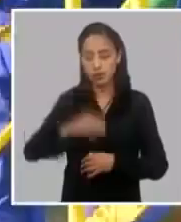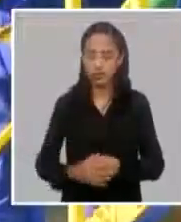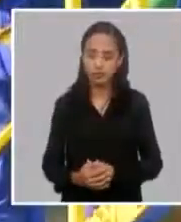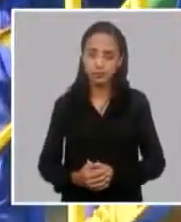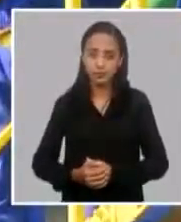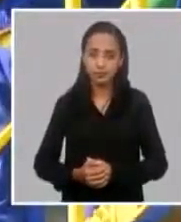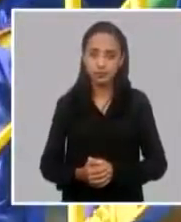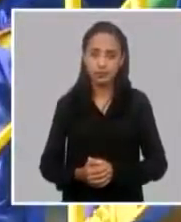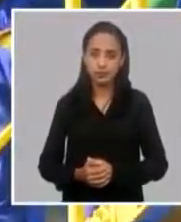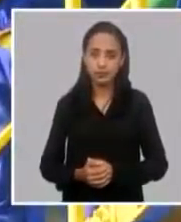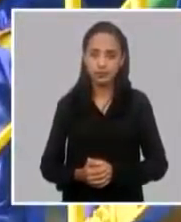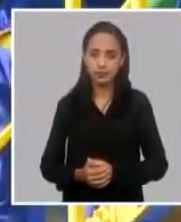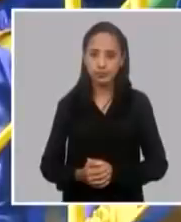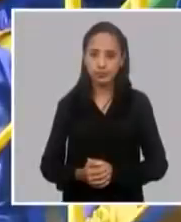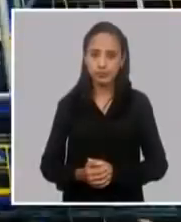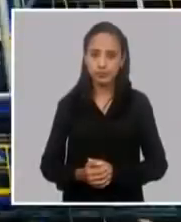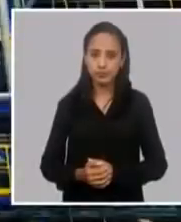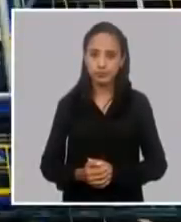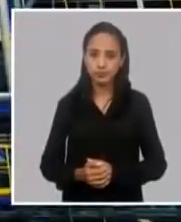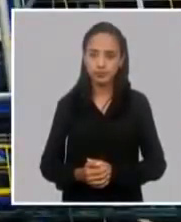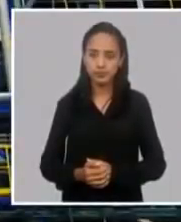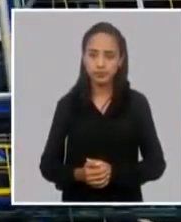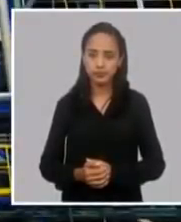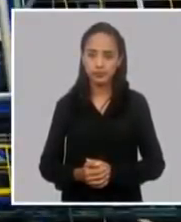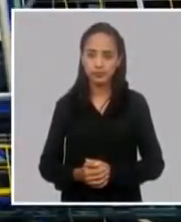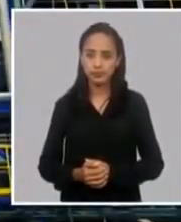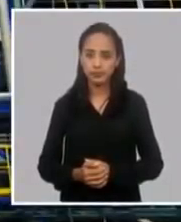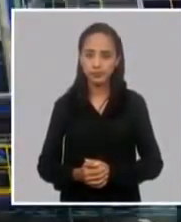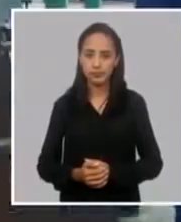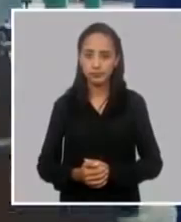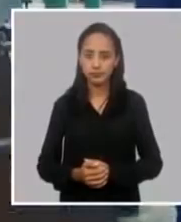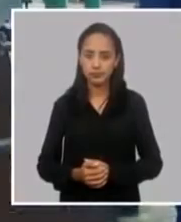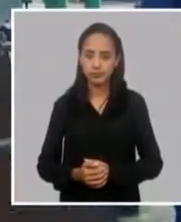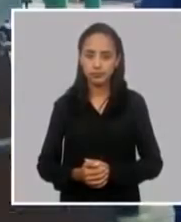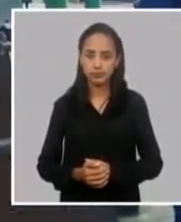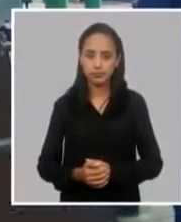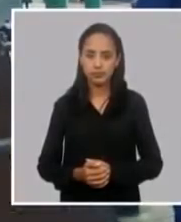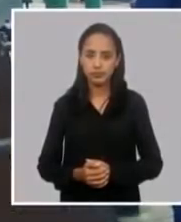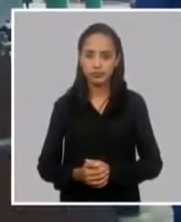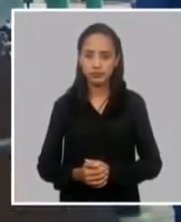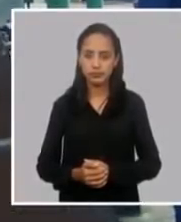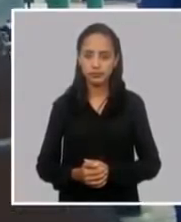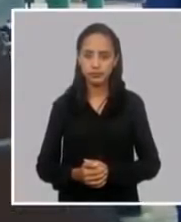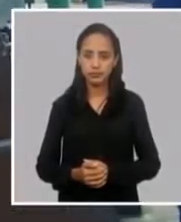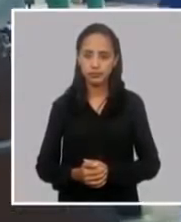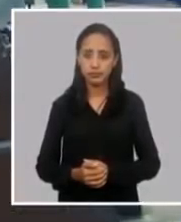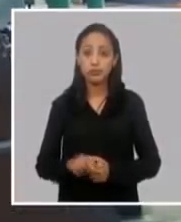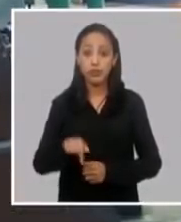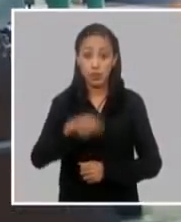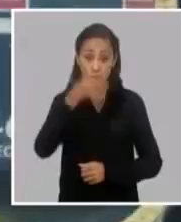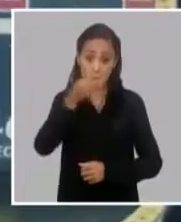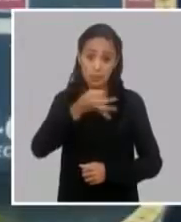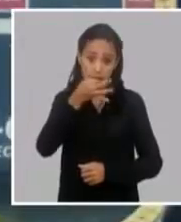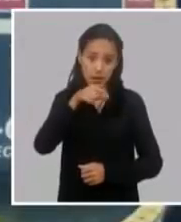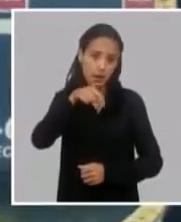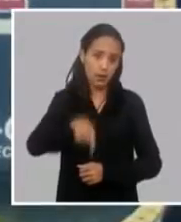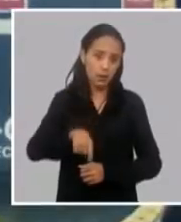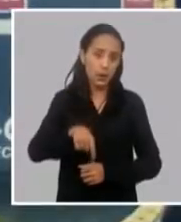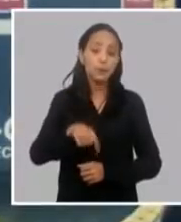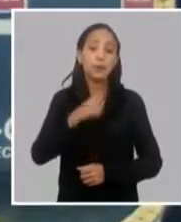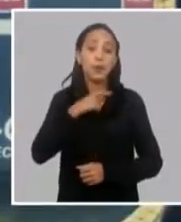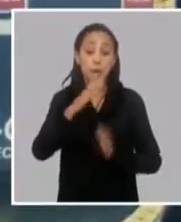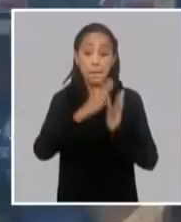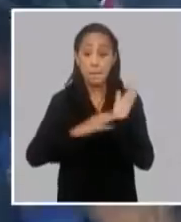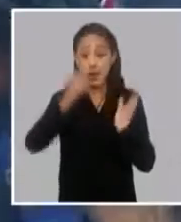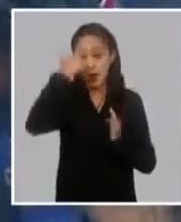ventajosas. Ahora, voy a hablar ya de un poco a cortos plazos. En agosto ya